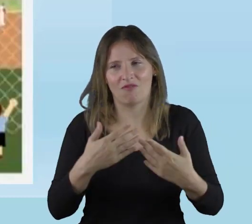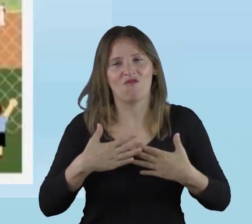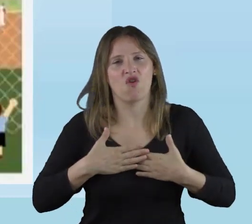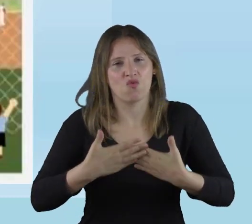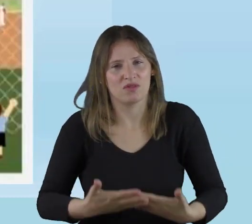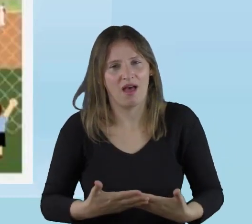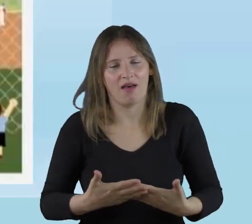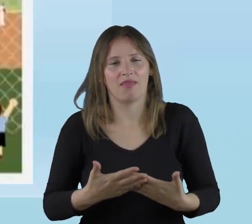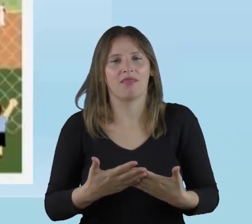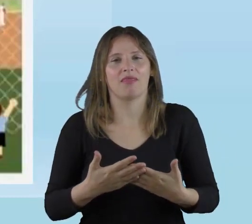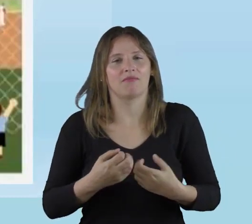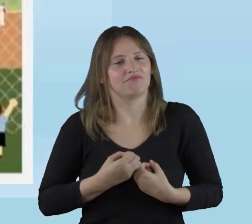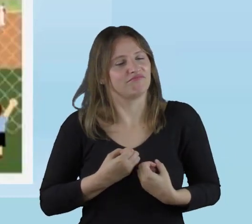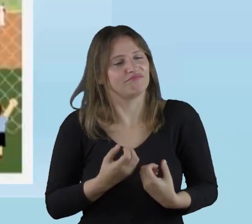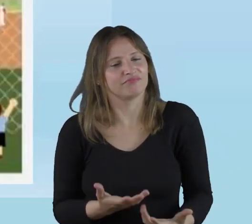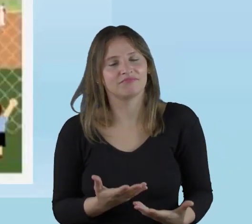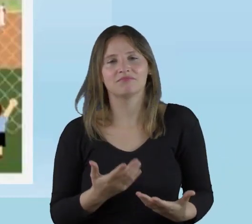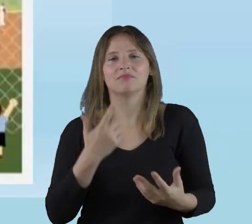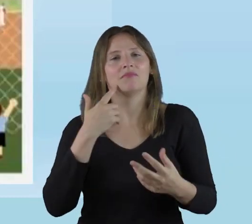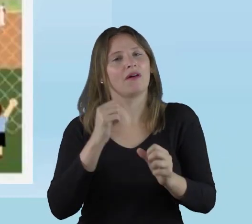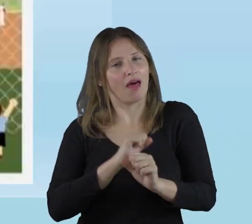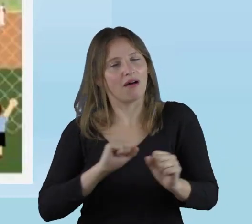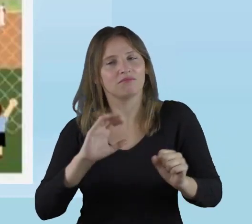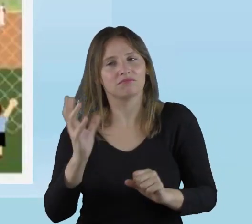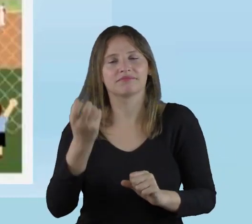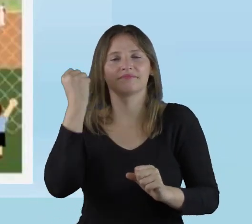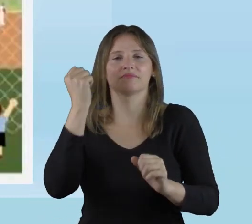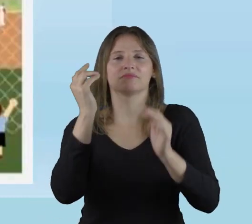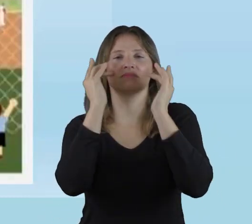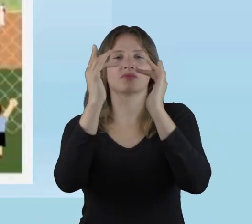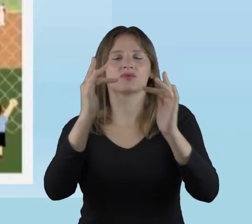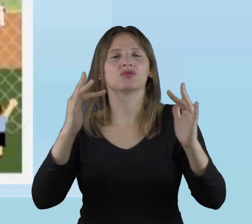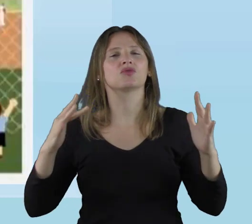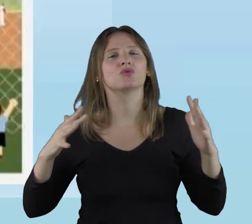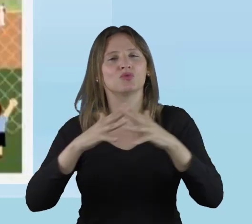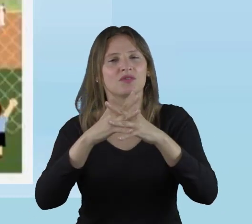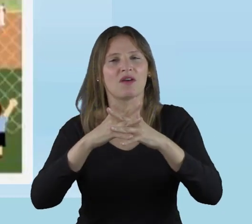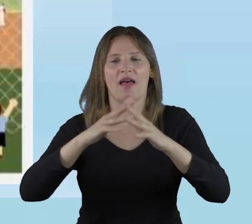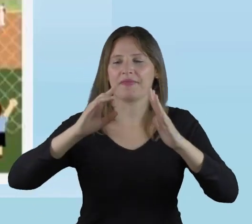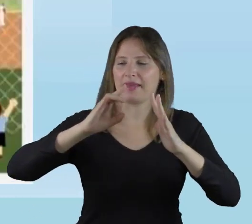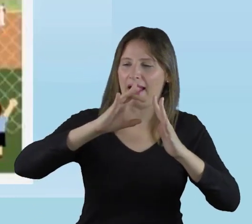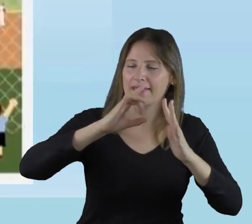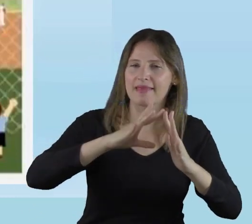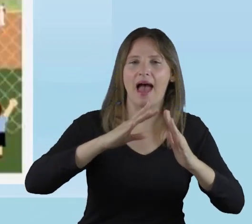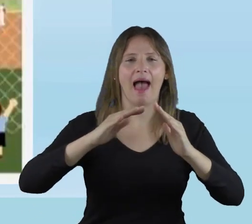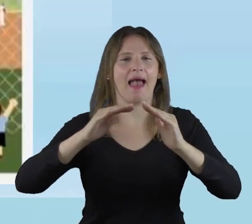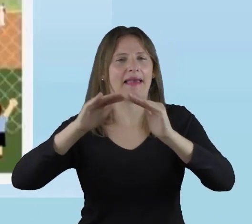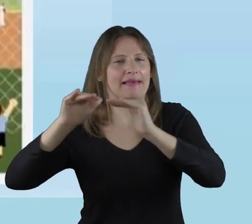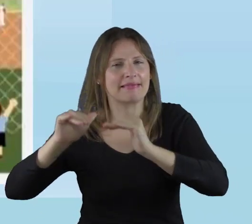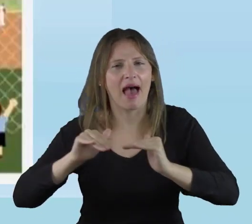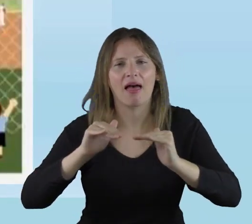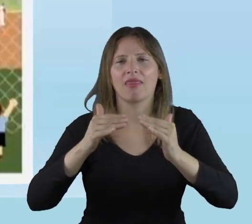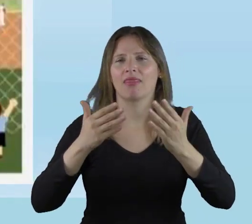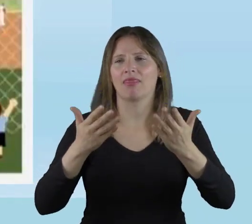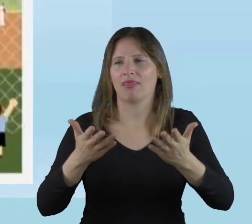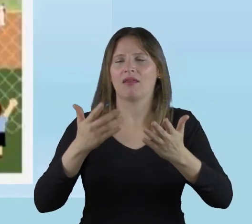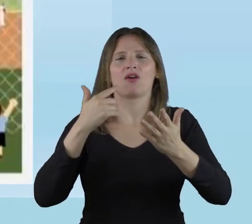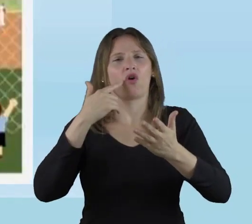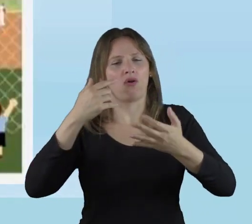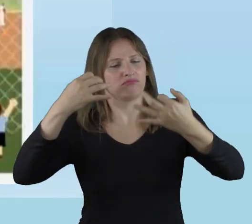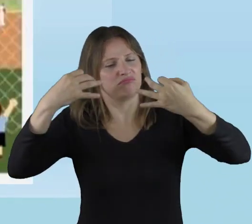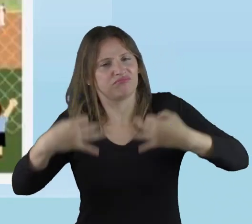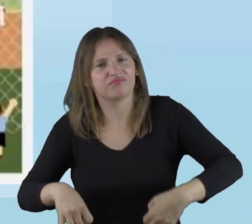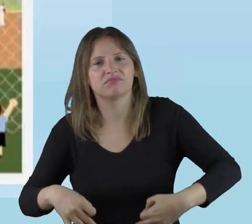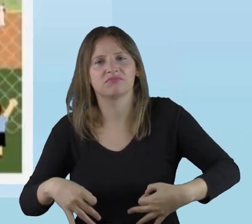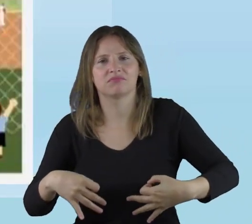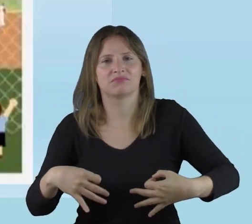vamos a hacer todo de nuestra parte para lograr una educación inclusiva de calidad